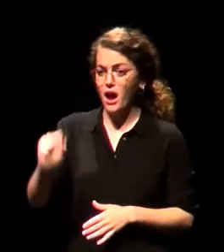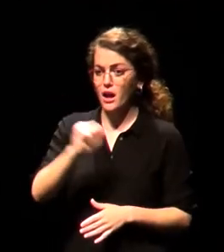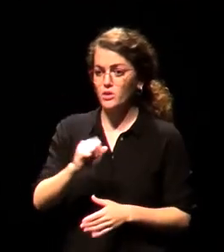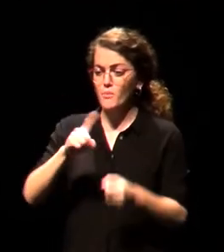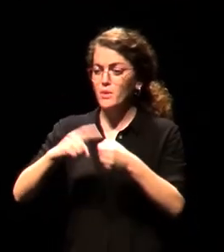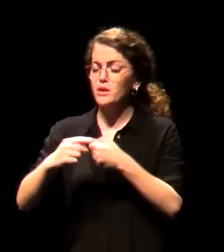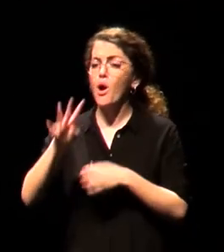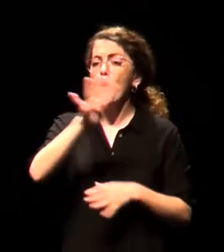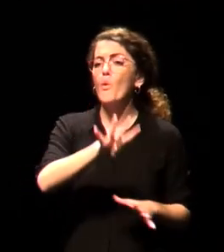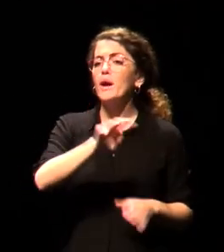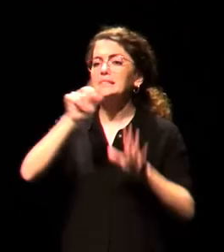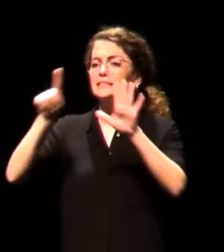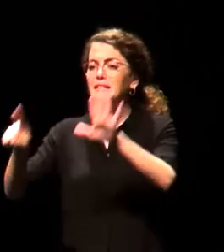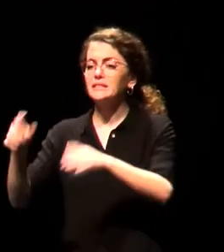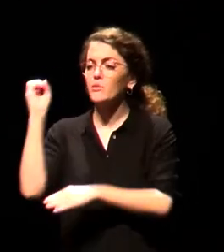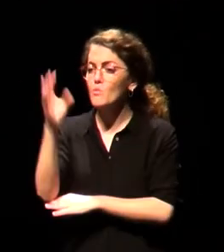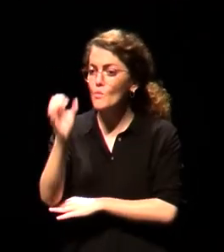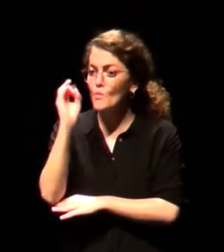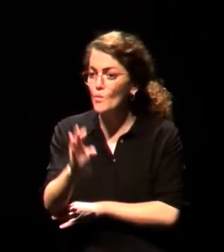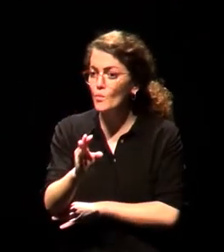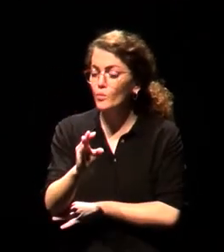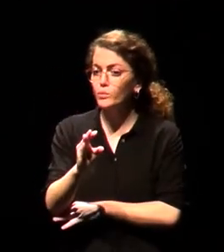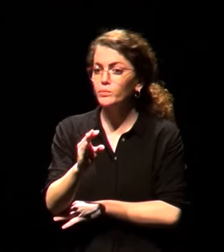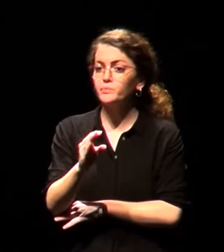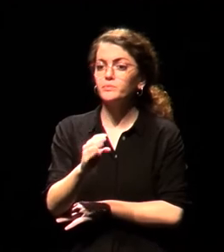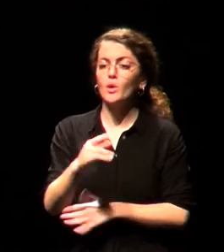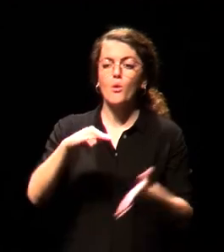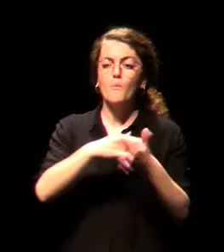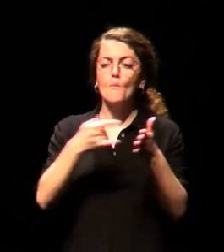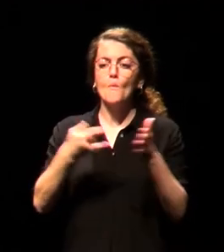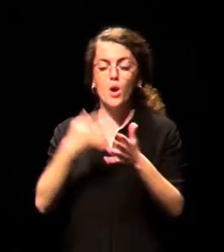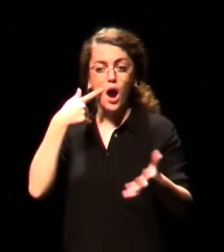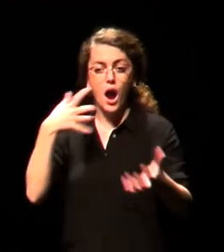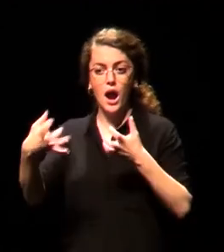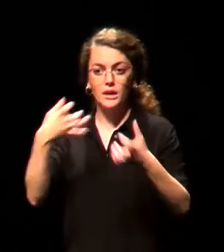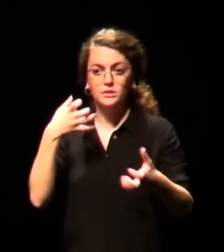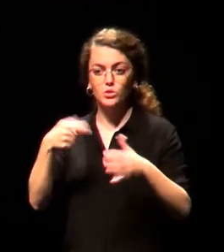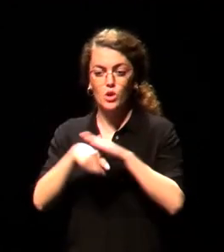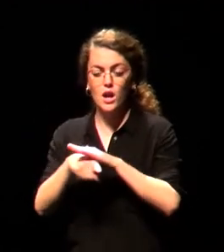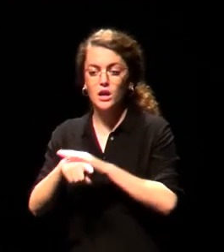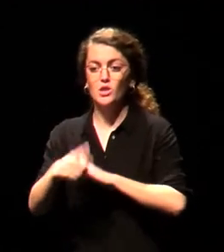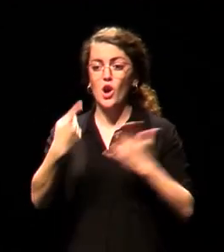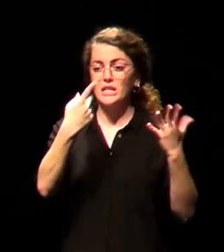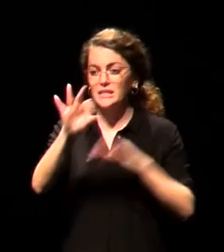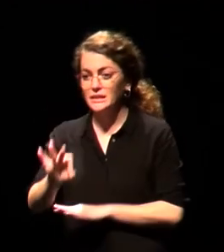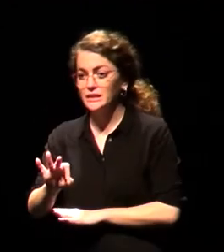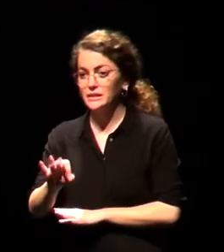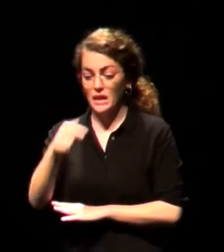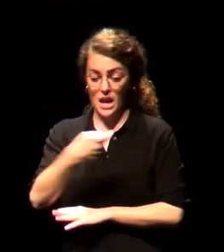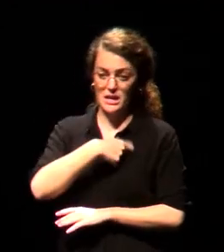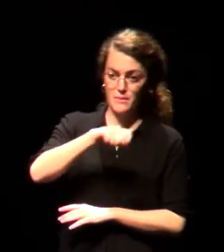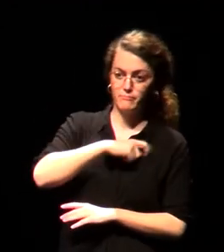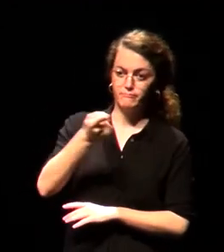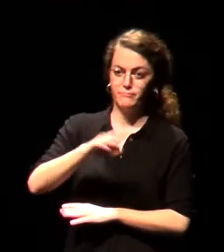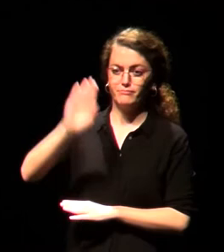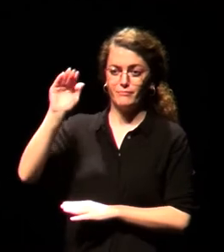ponentes. Se habrán presentado 60 comunicaciones de proyectos artísticos y de gestión en toda España y también de fuera de